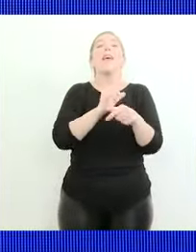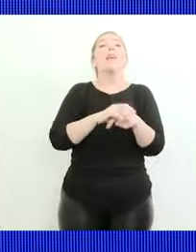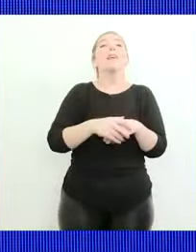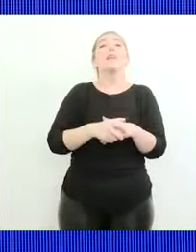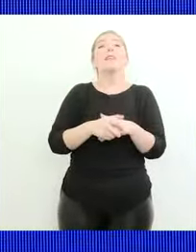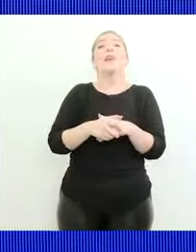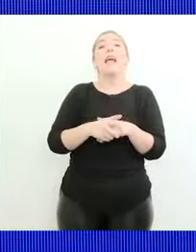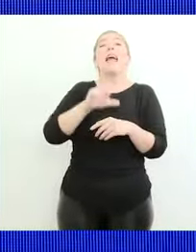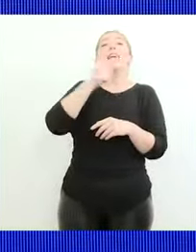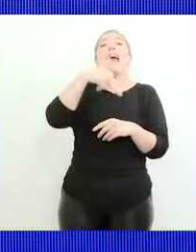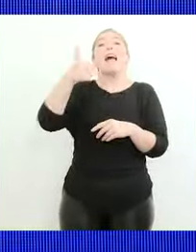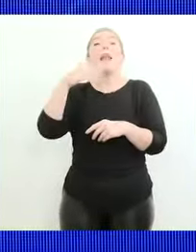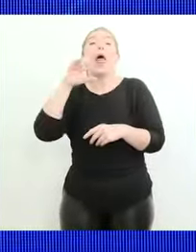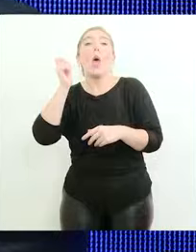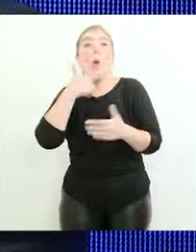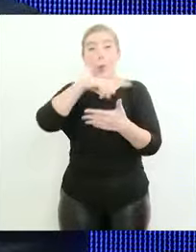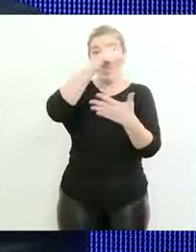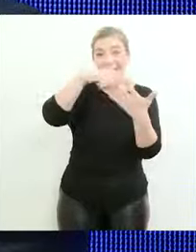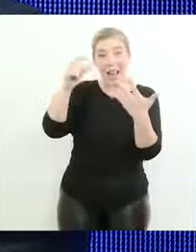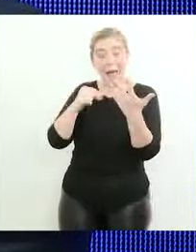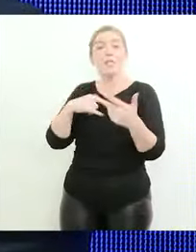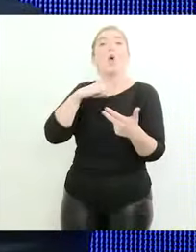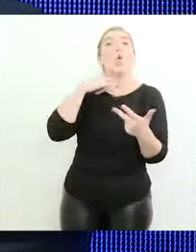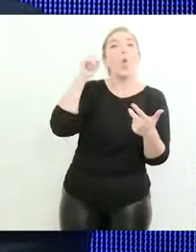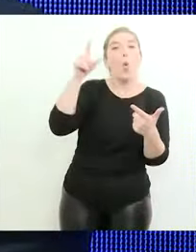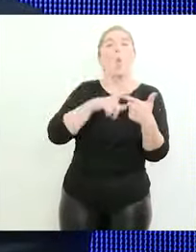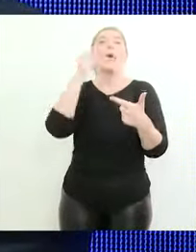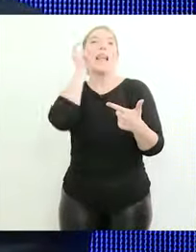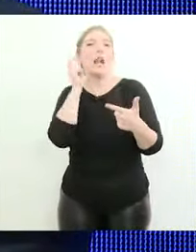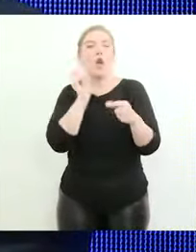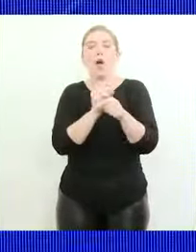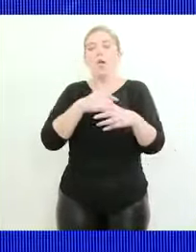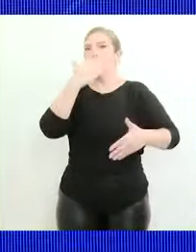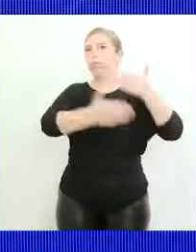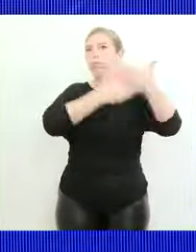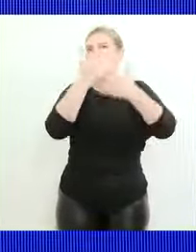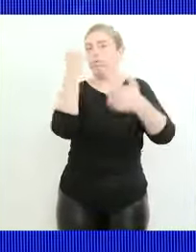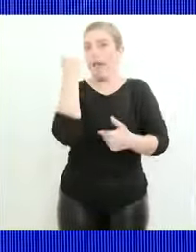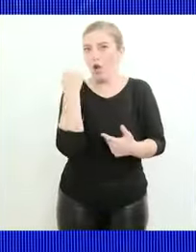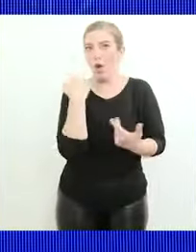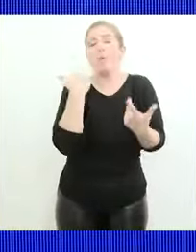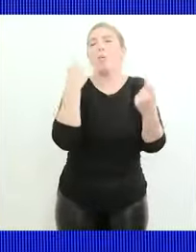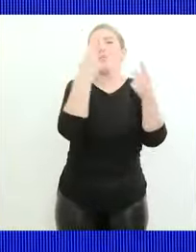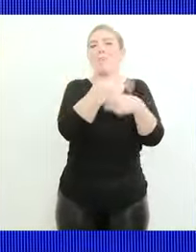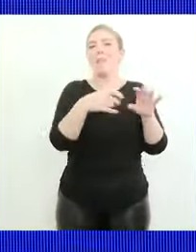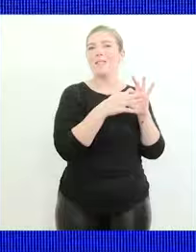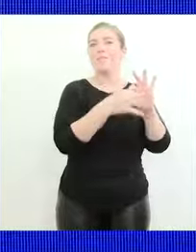que está generando en Jujuy y en La Rioja una explosión de desarrollo económico por sus aplicaciones medicinales y en la